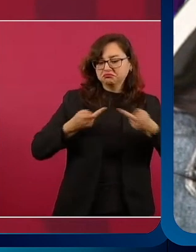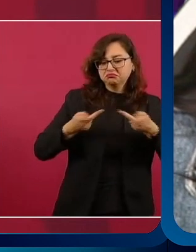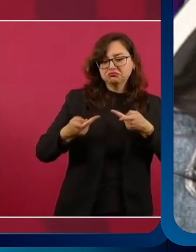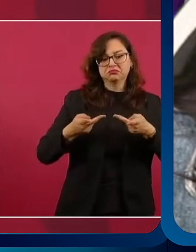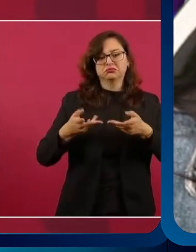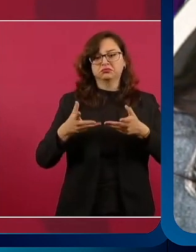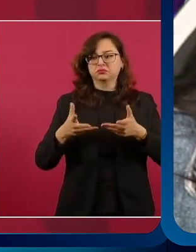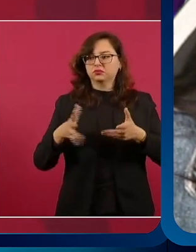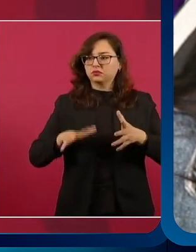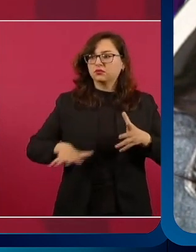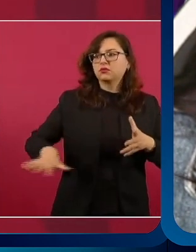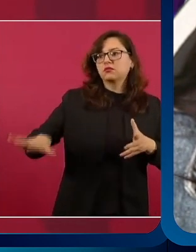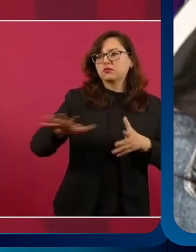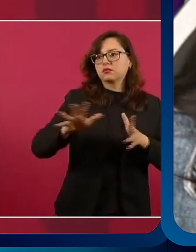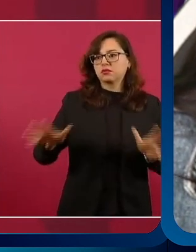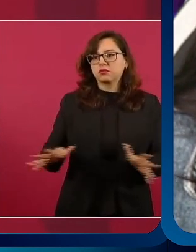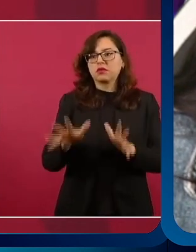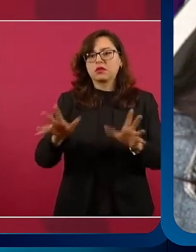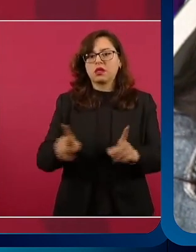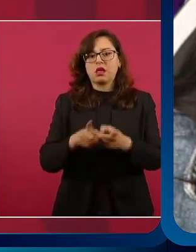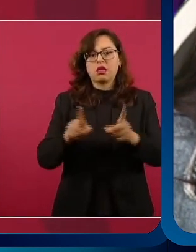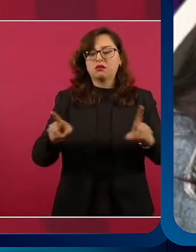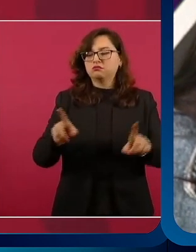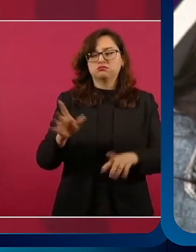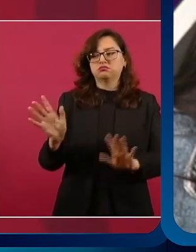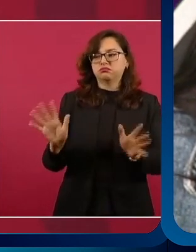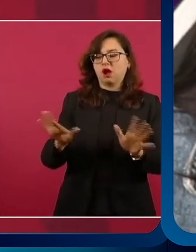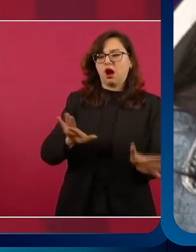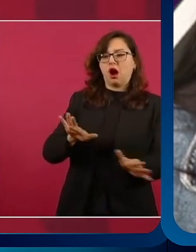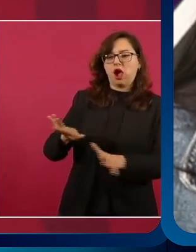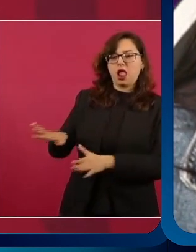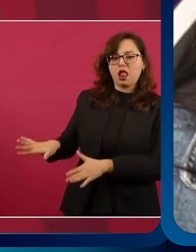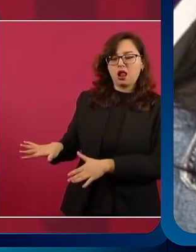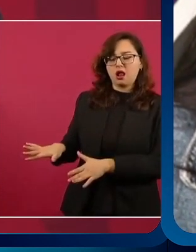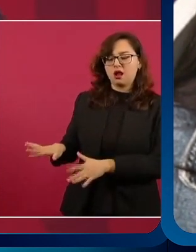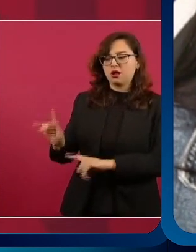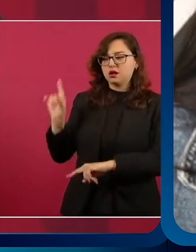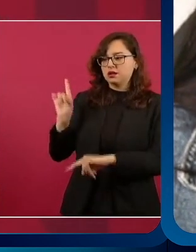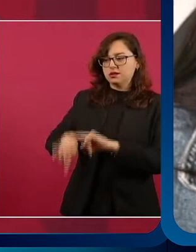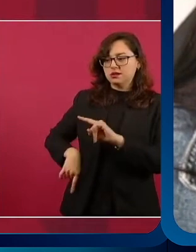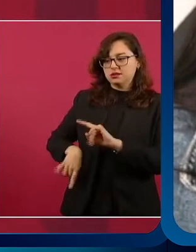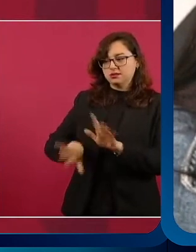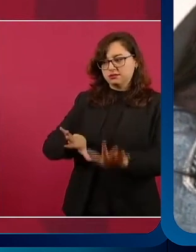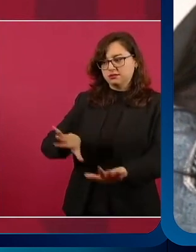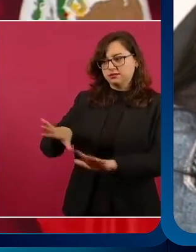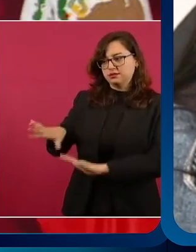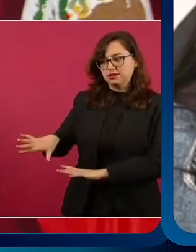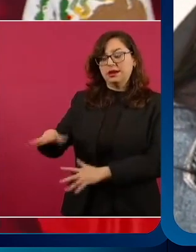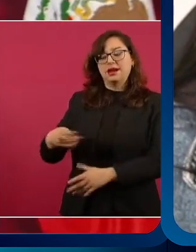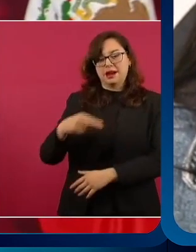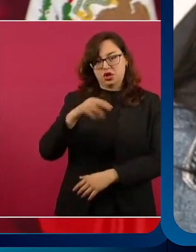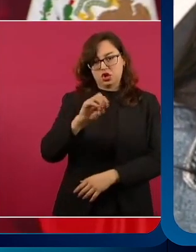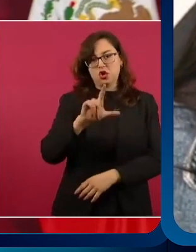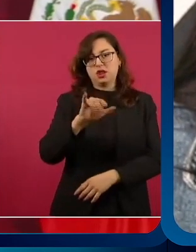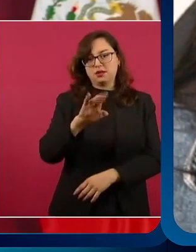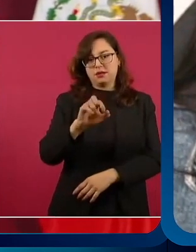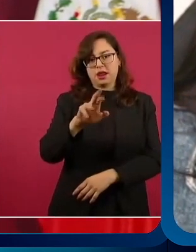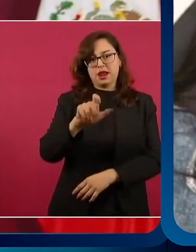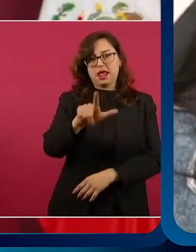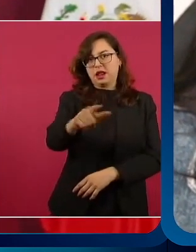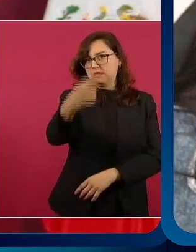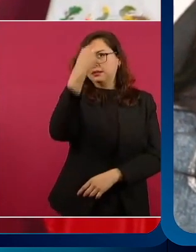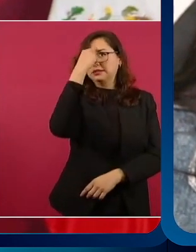ni en la promoción del desarrollo. Esa es la esencia del pensamiento neoliberal